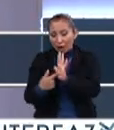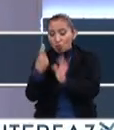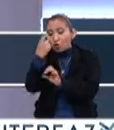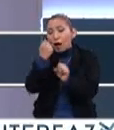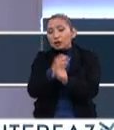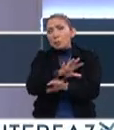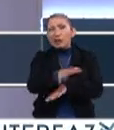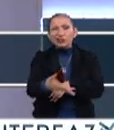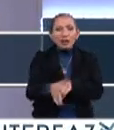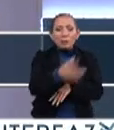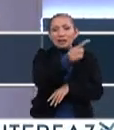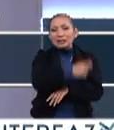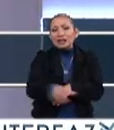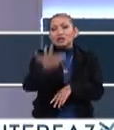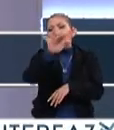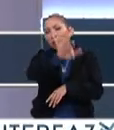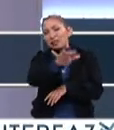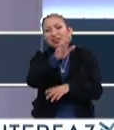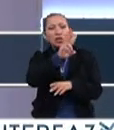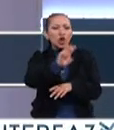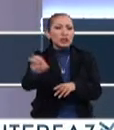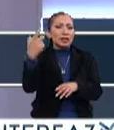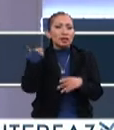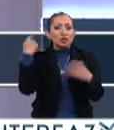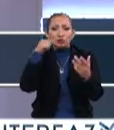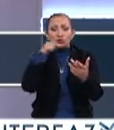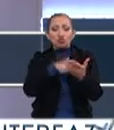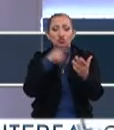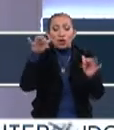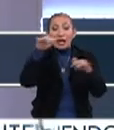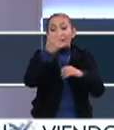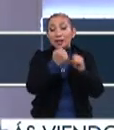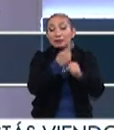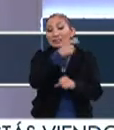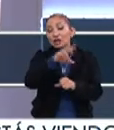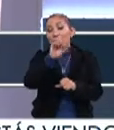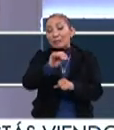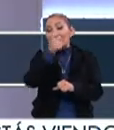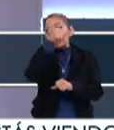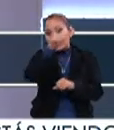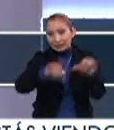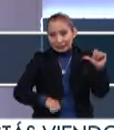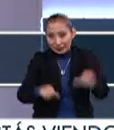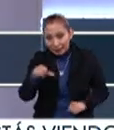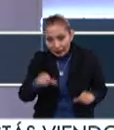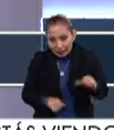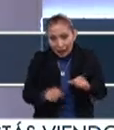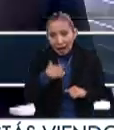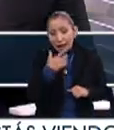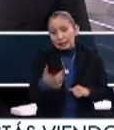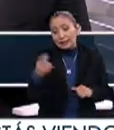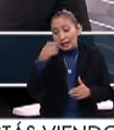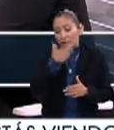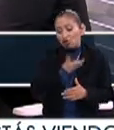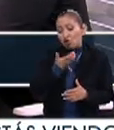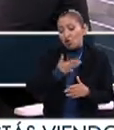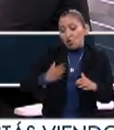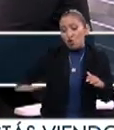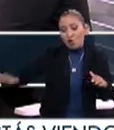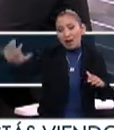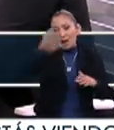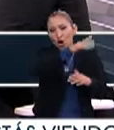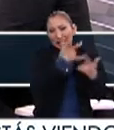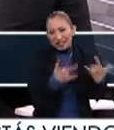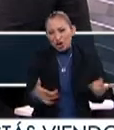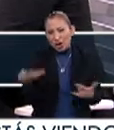Cada año tenemos más o menos entre 150 y 200 eventos, este año tenemos 196 eventos en todo el centro histórico, en la